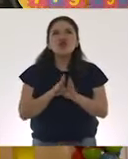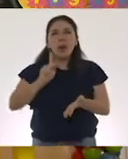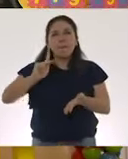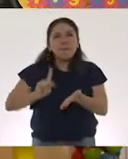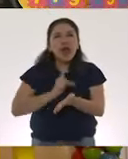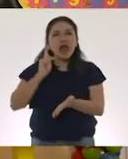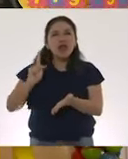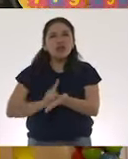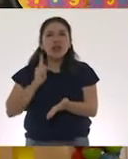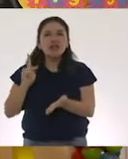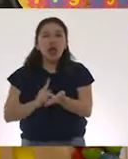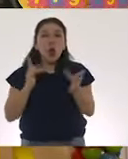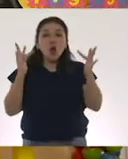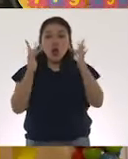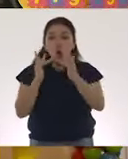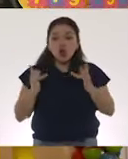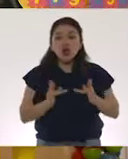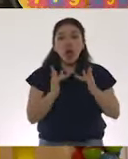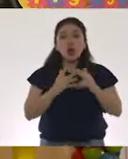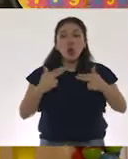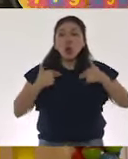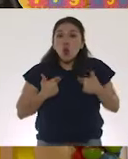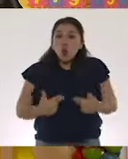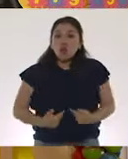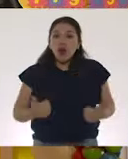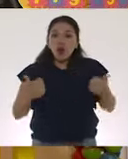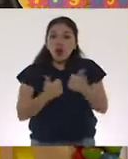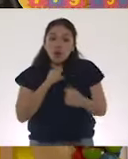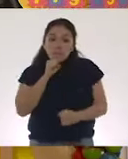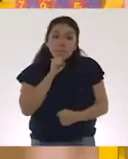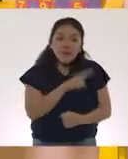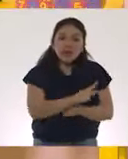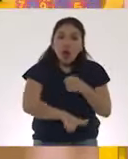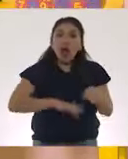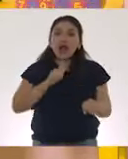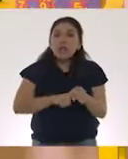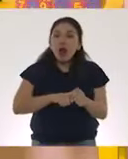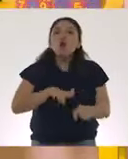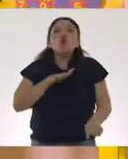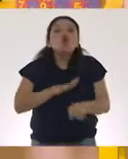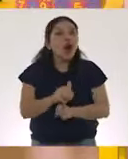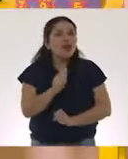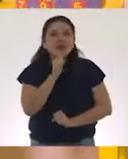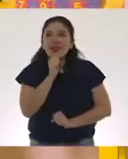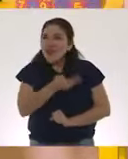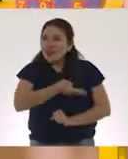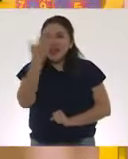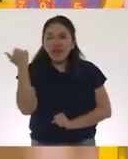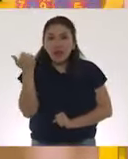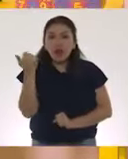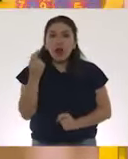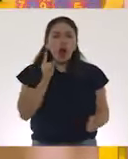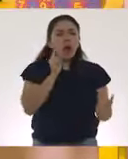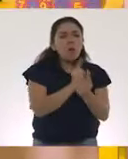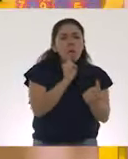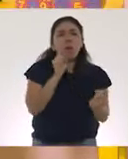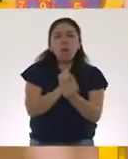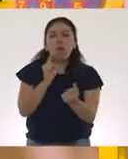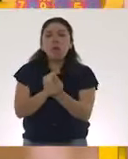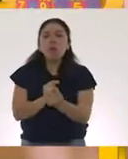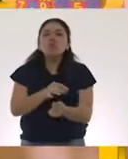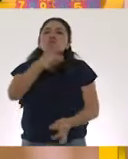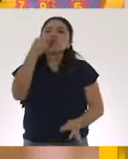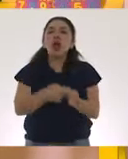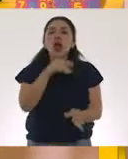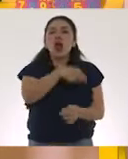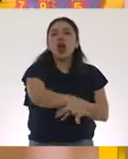estado en contacto un humano con estos animales, que desconocemos todavía cuáles son, para que en efecto este